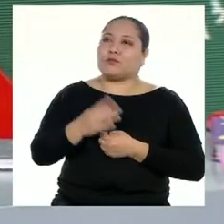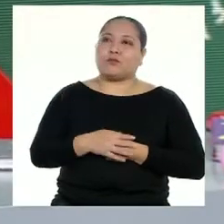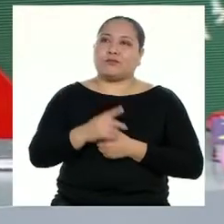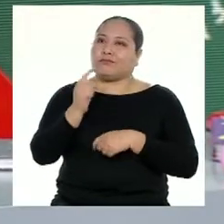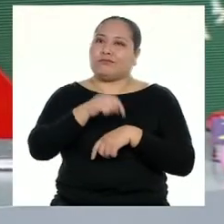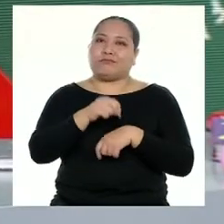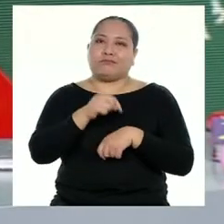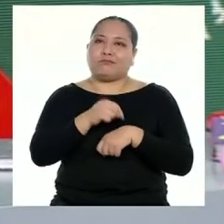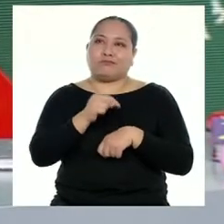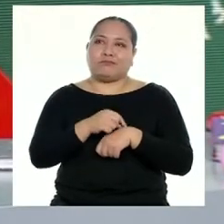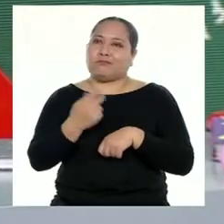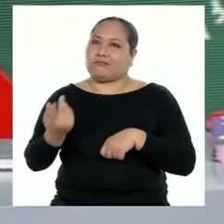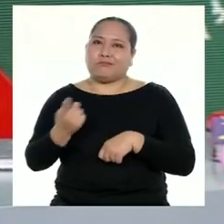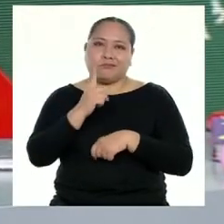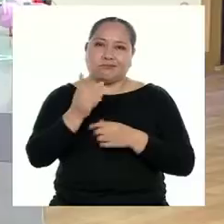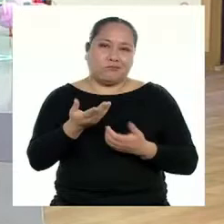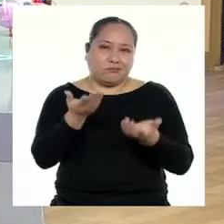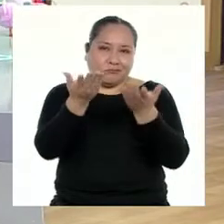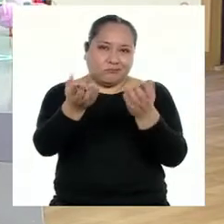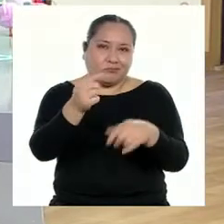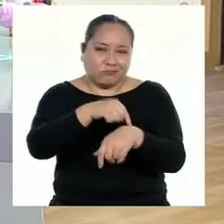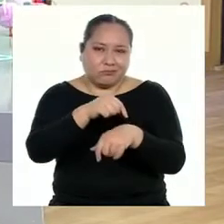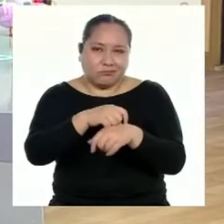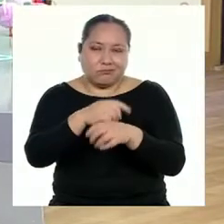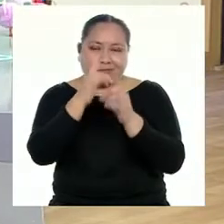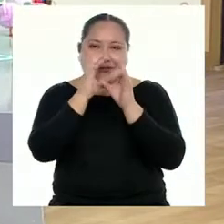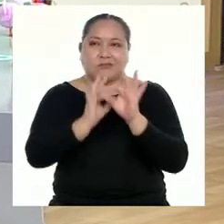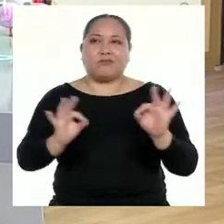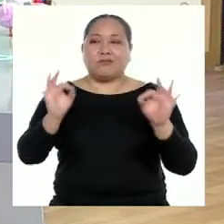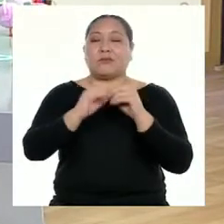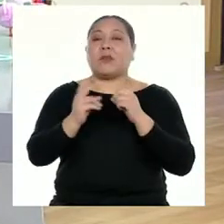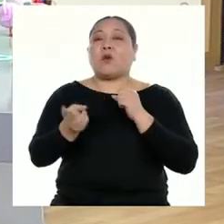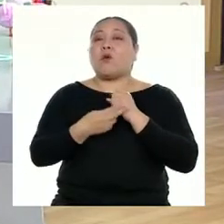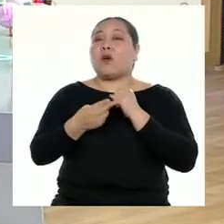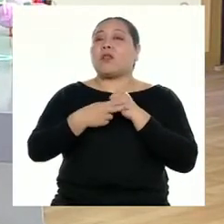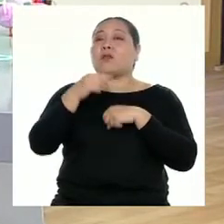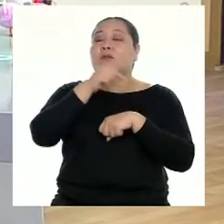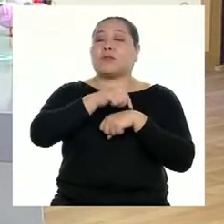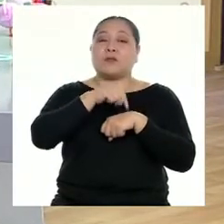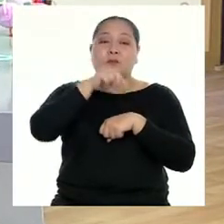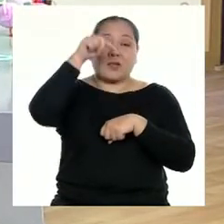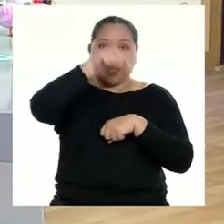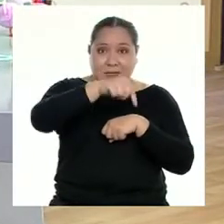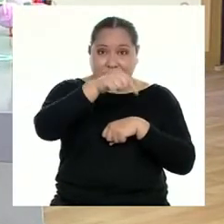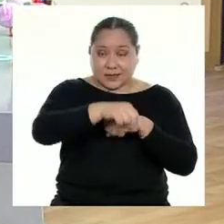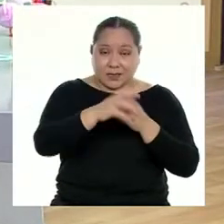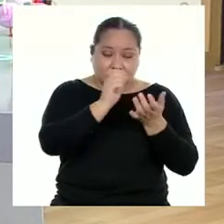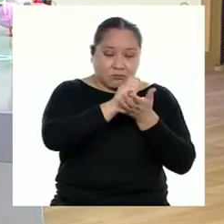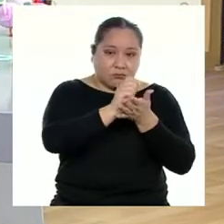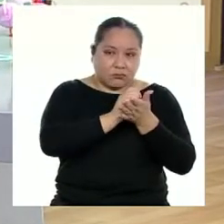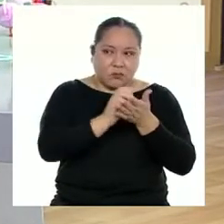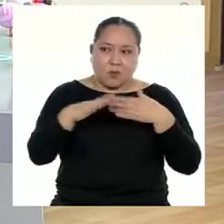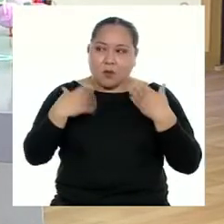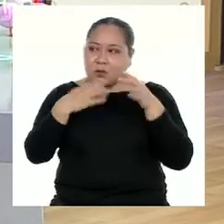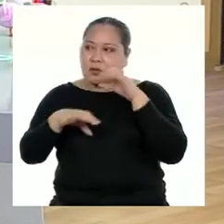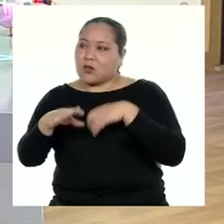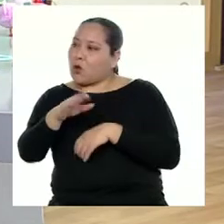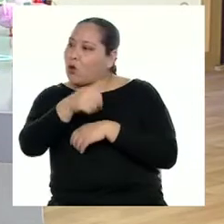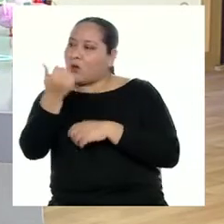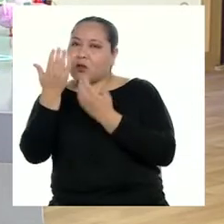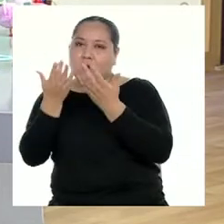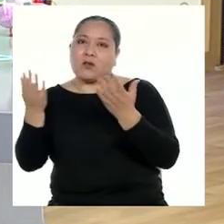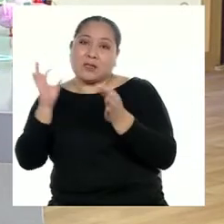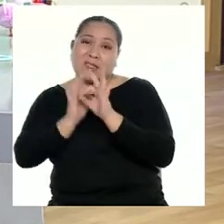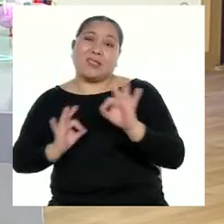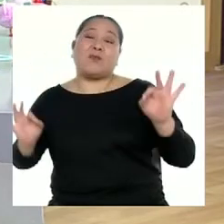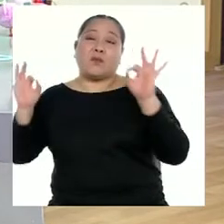tiempo para lo importante. Si ahorramos tiempo en estas operaciones nos podemos dedicar a otras cosas que sean más